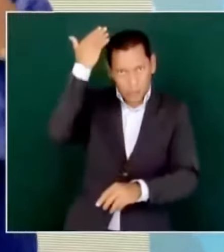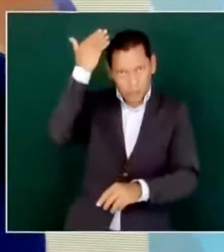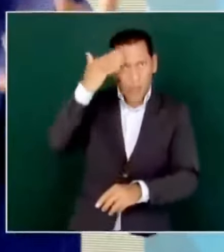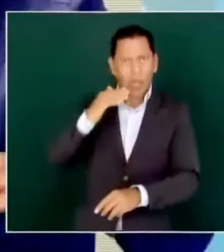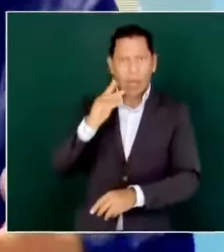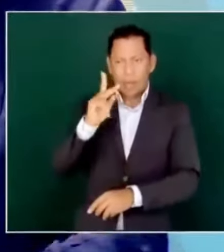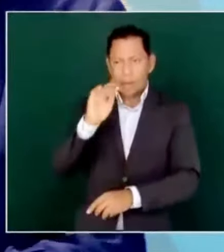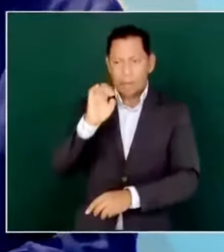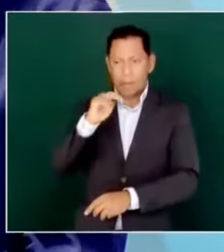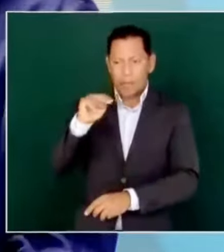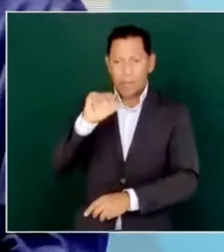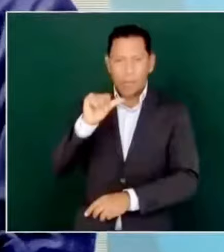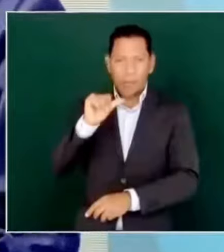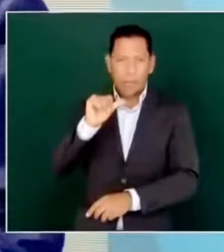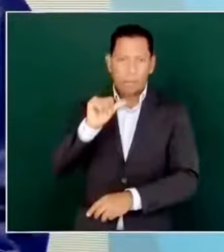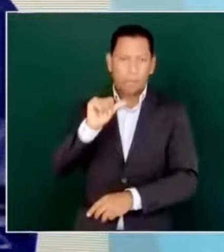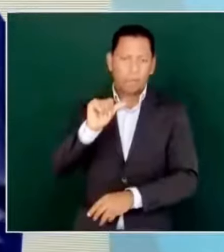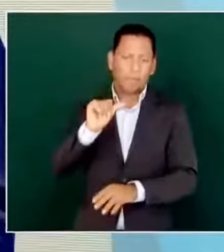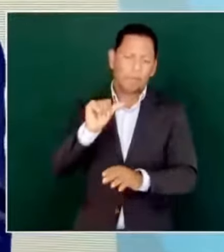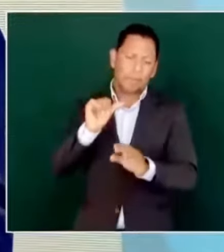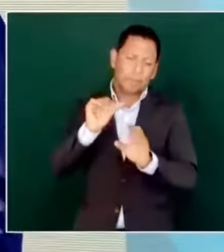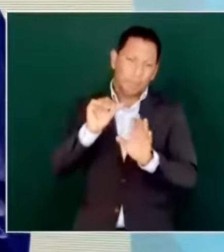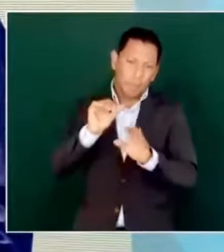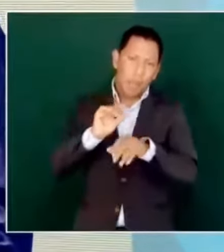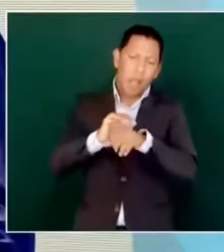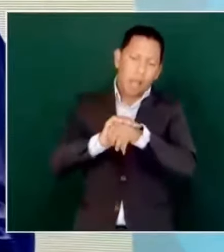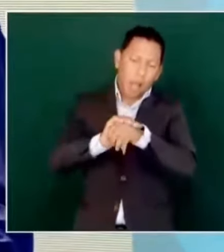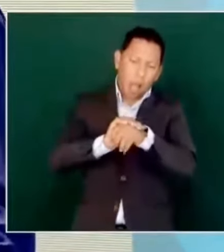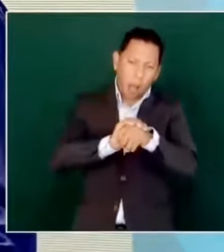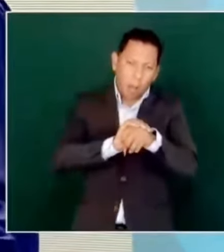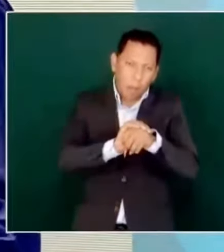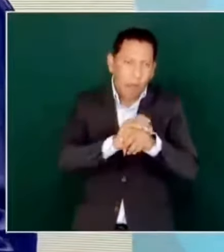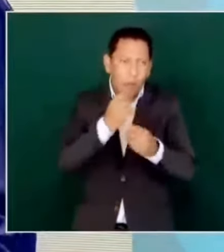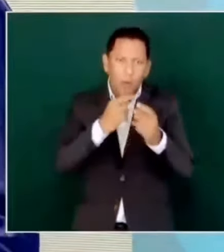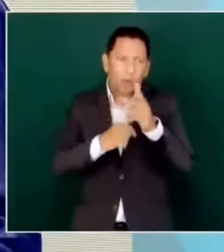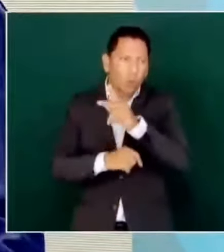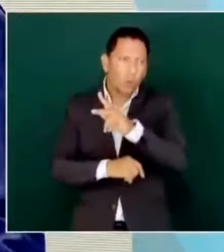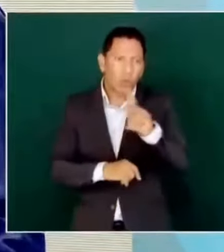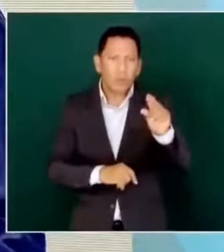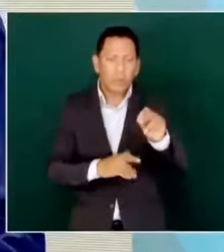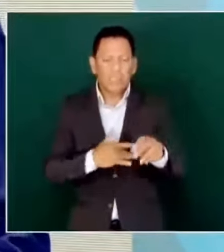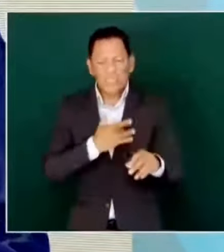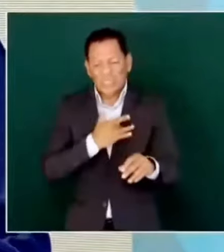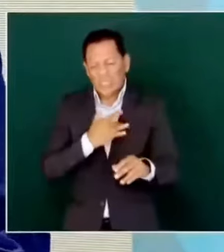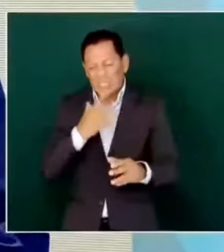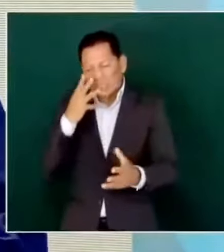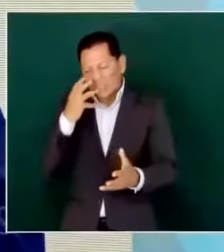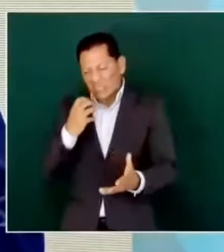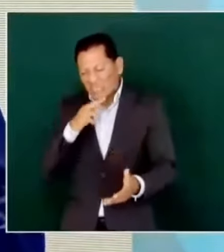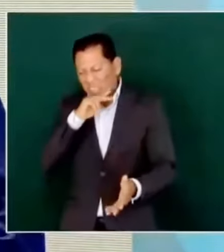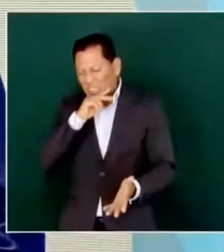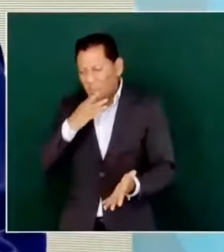Nuestros amigos, no todos desde luego, pero algunos desmoralizados, no se va a poder.